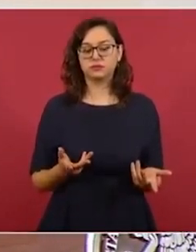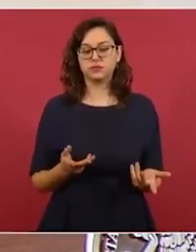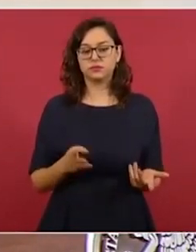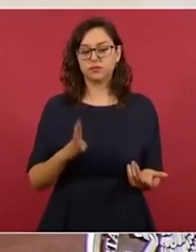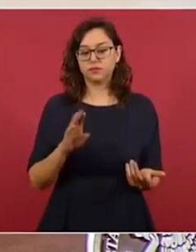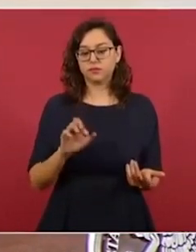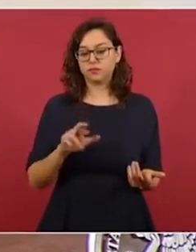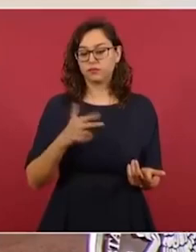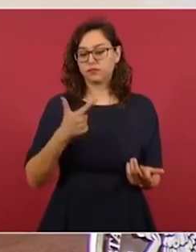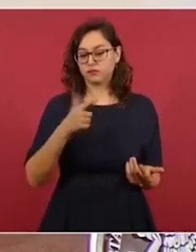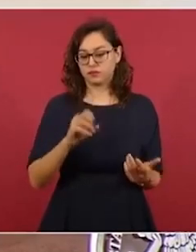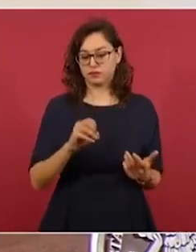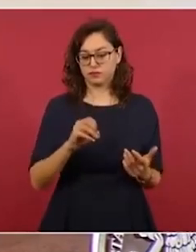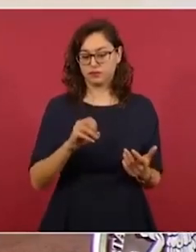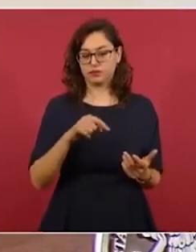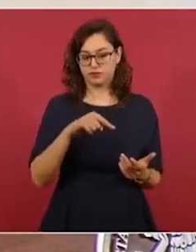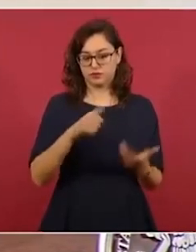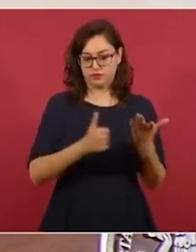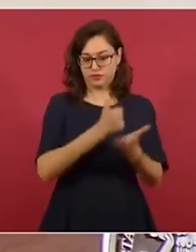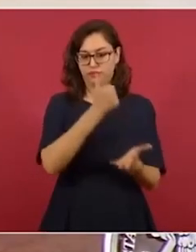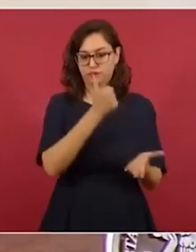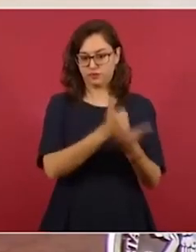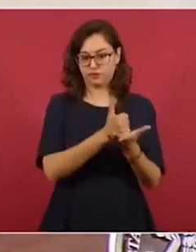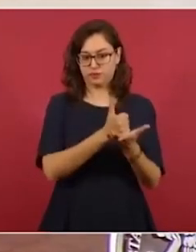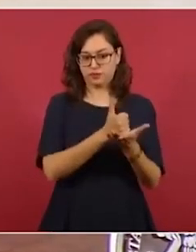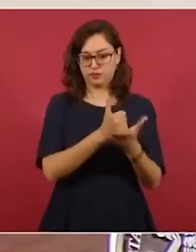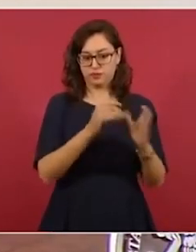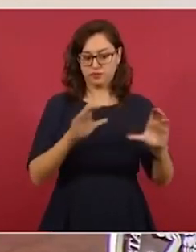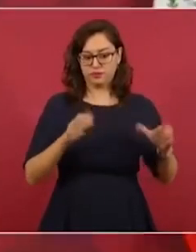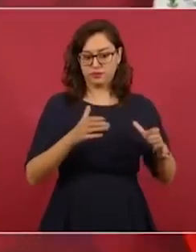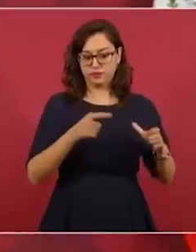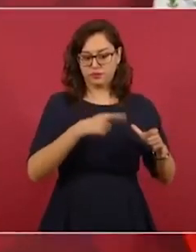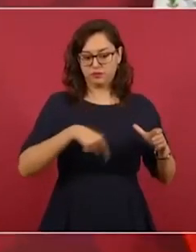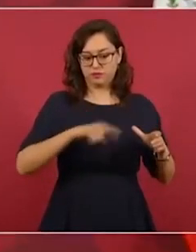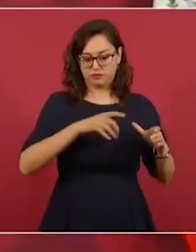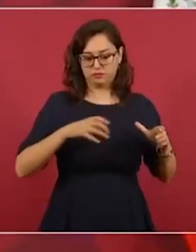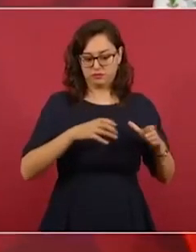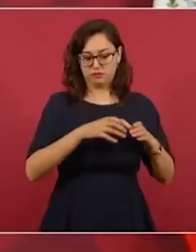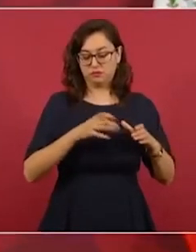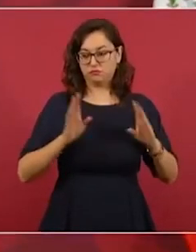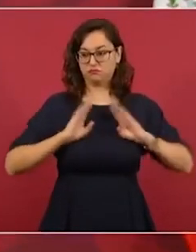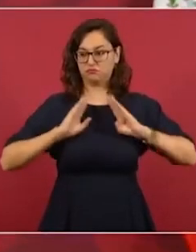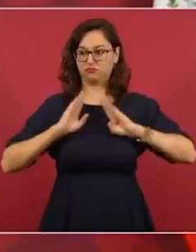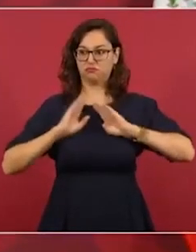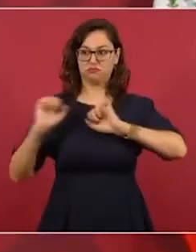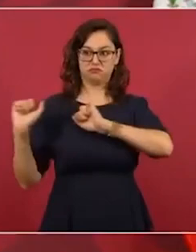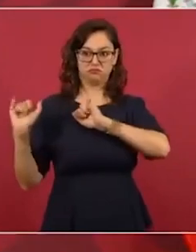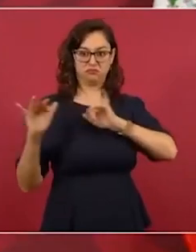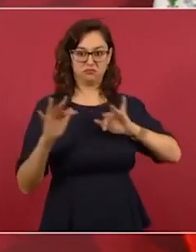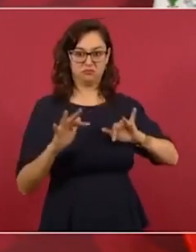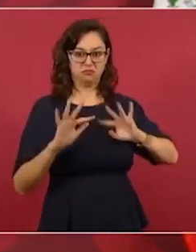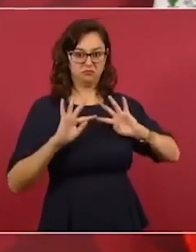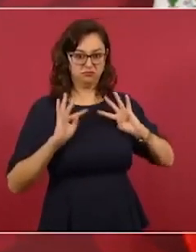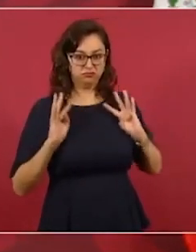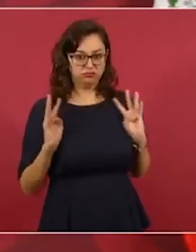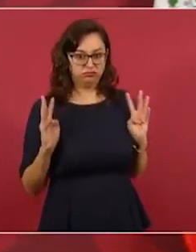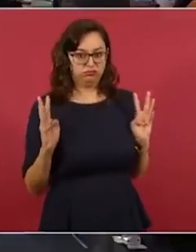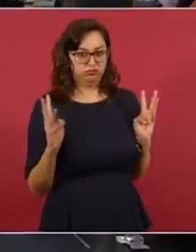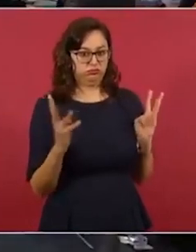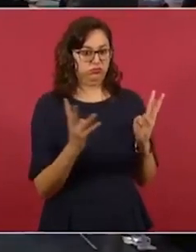pedían la cabeza de los